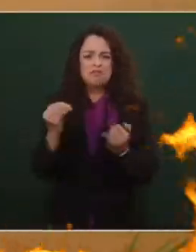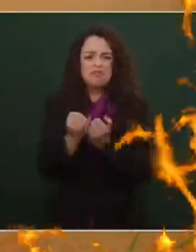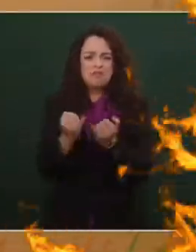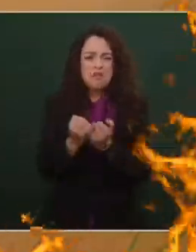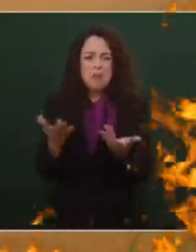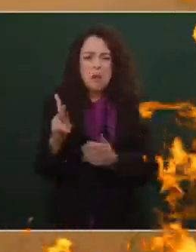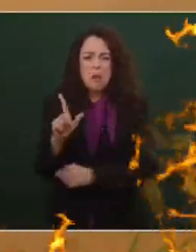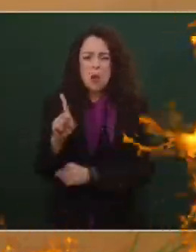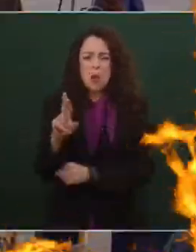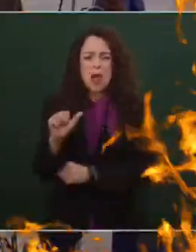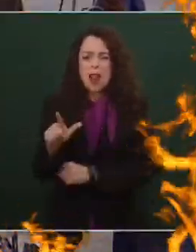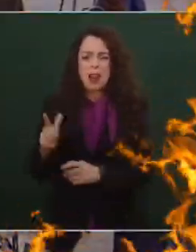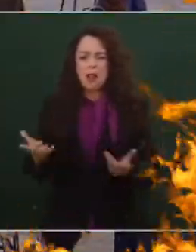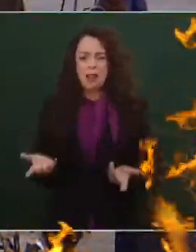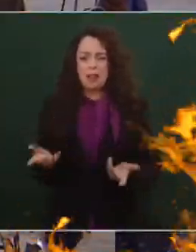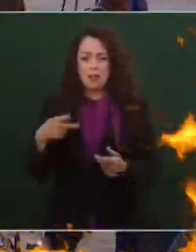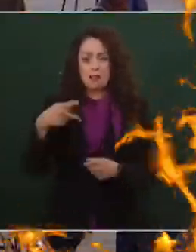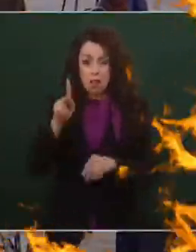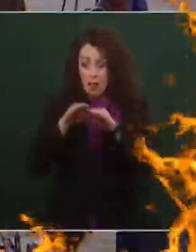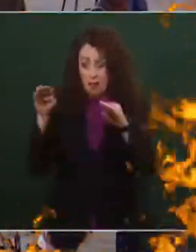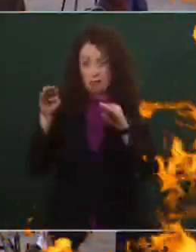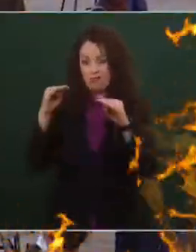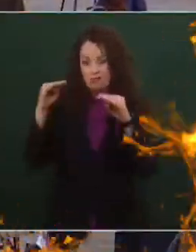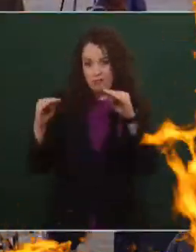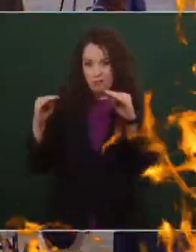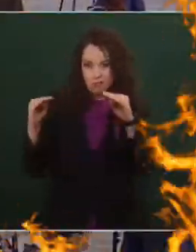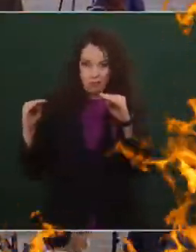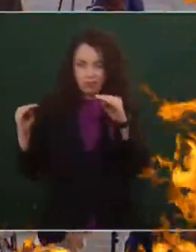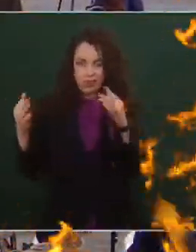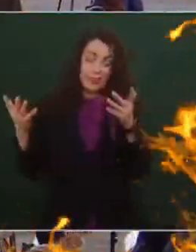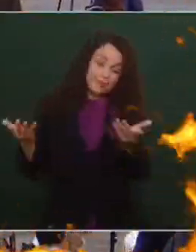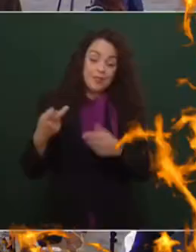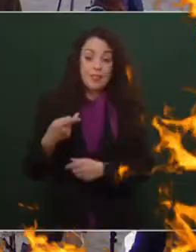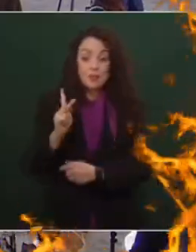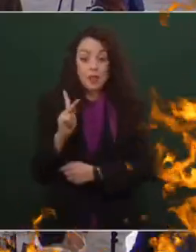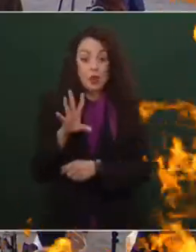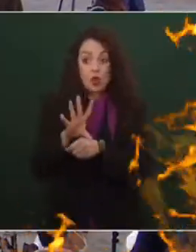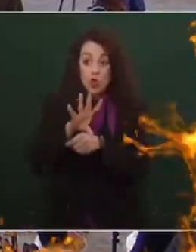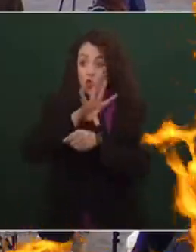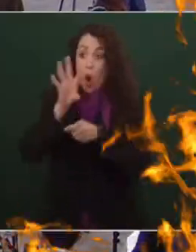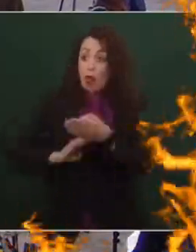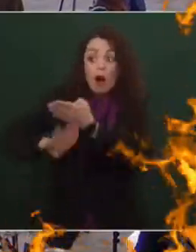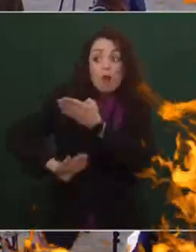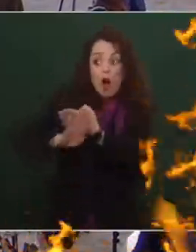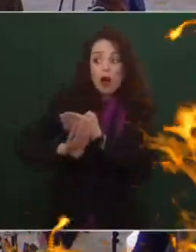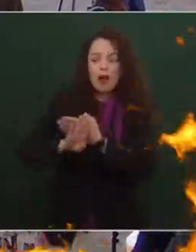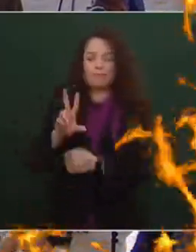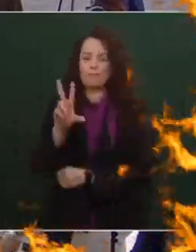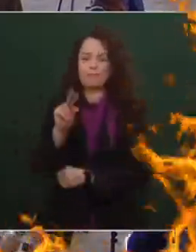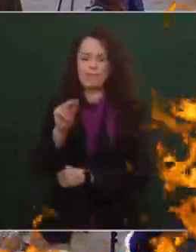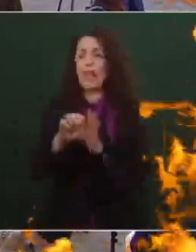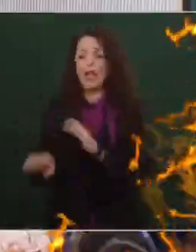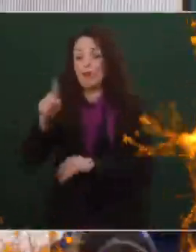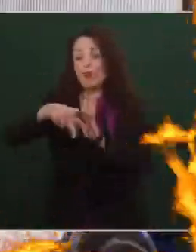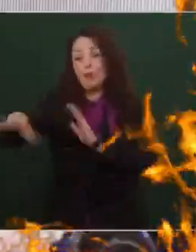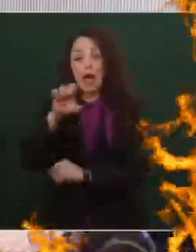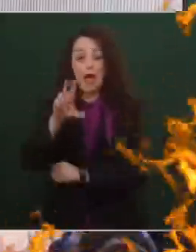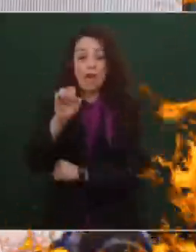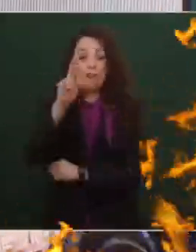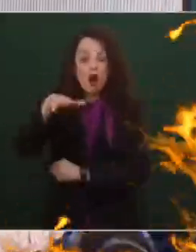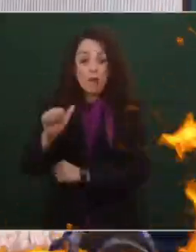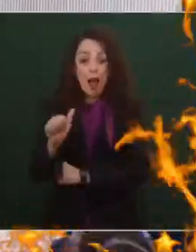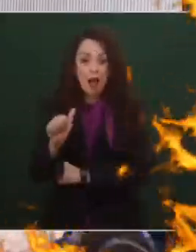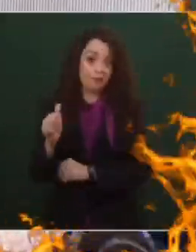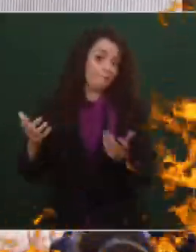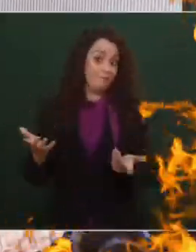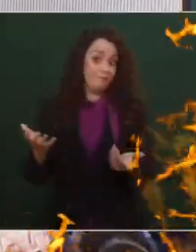Claro, es un equilibrio desequilibrado, pero no todos están en contra de nosotros. No es el Reforma, pues. El Reforma